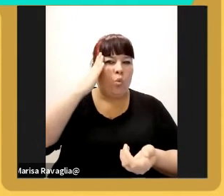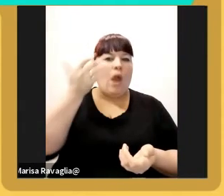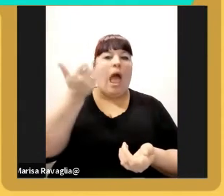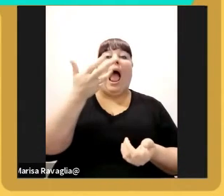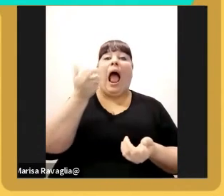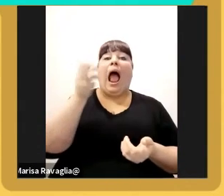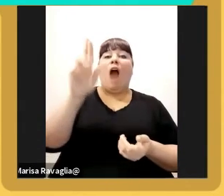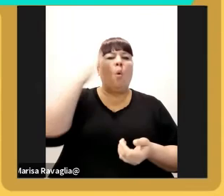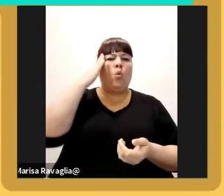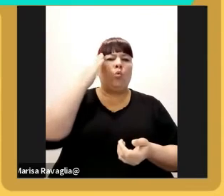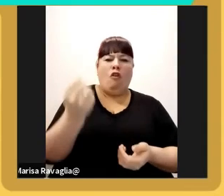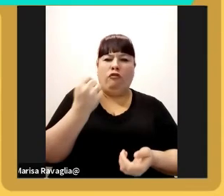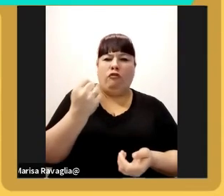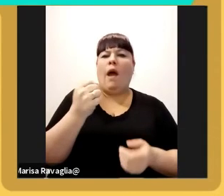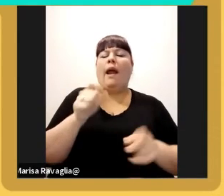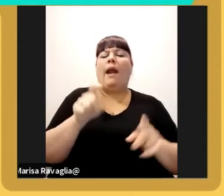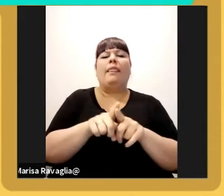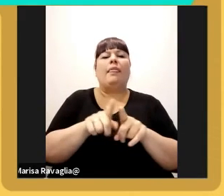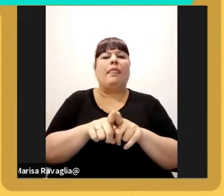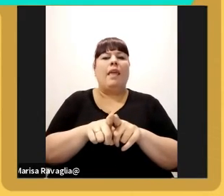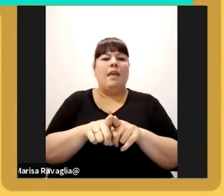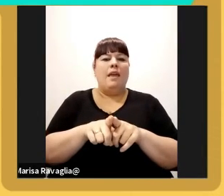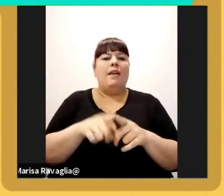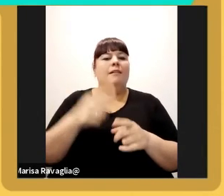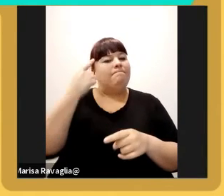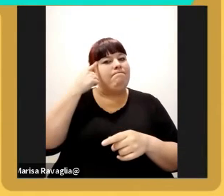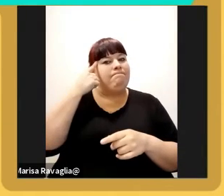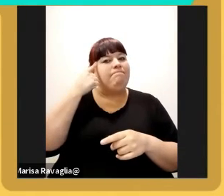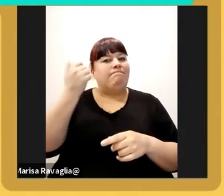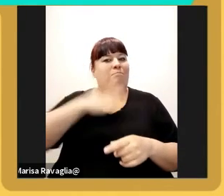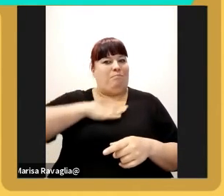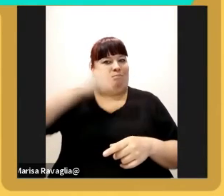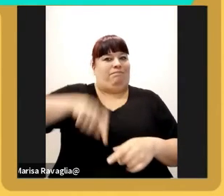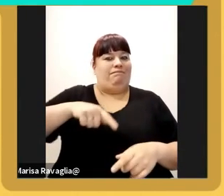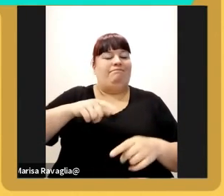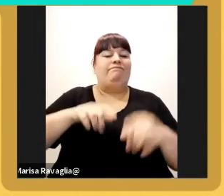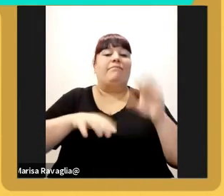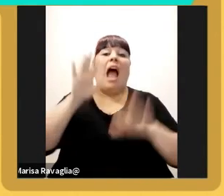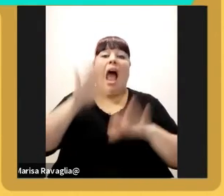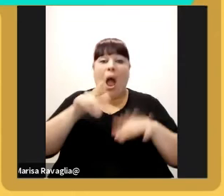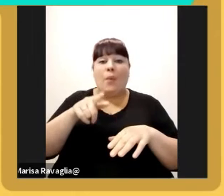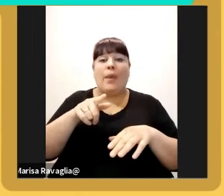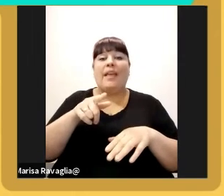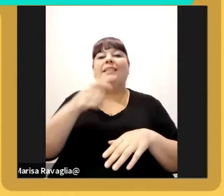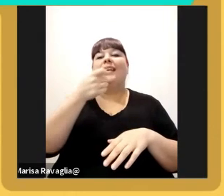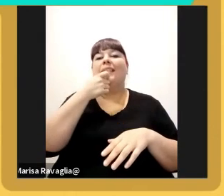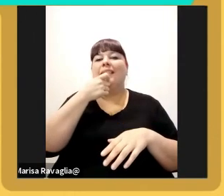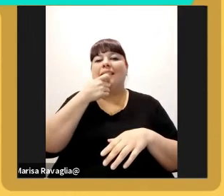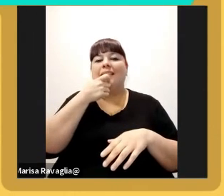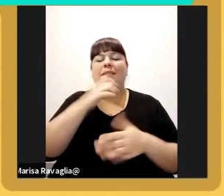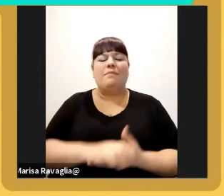bien fuerte bien bien de pertenencia y a veces compactabilizar otras